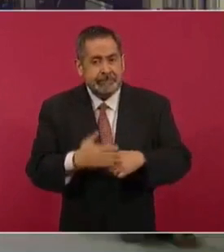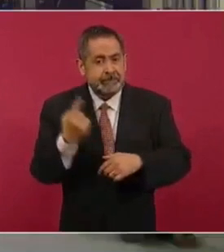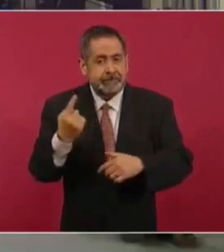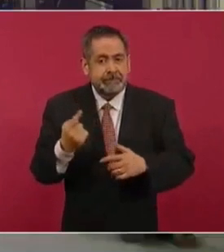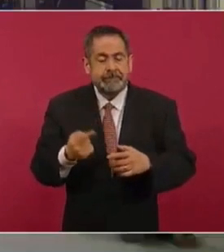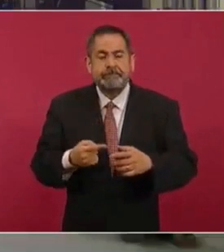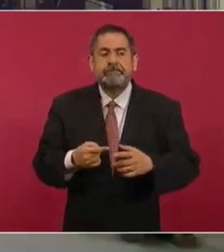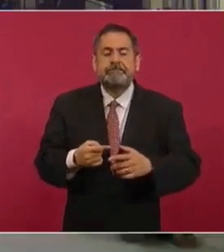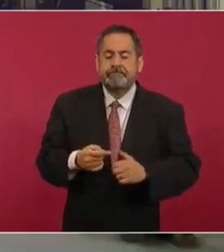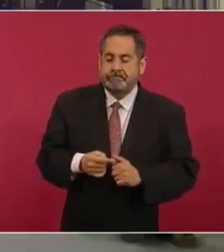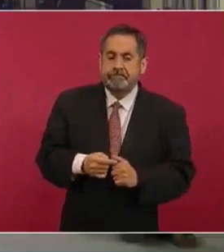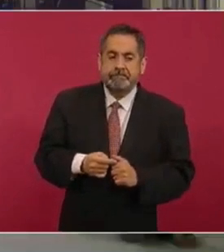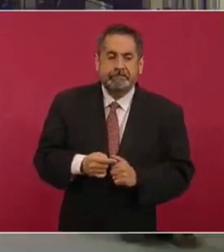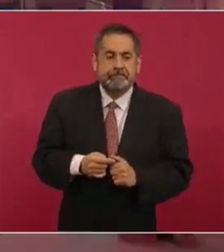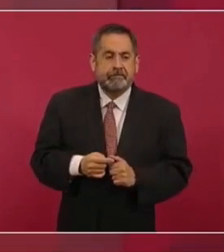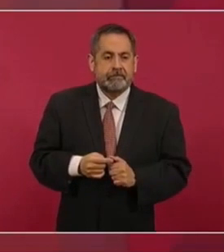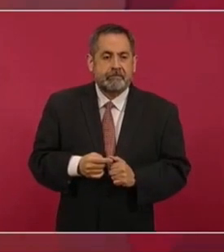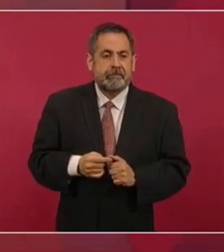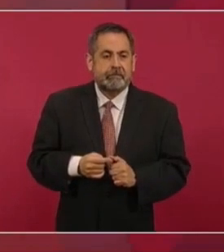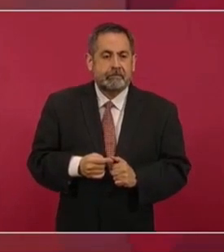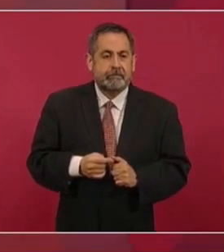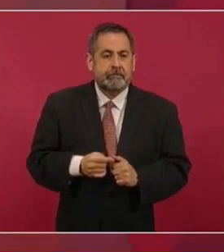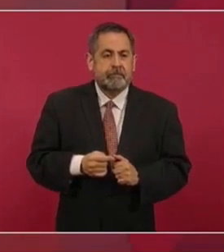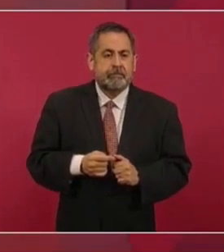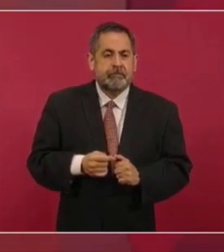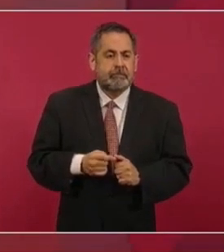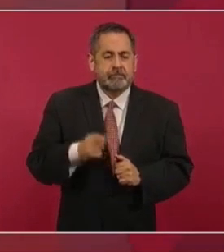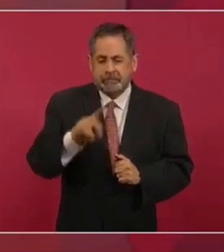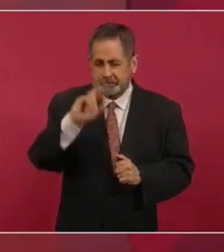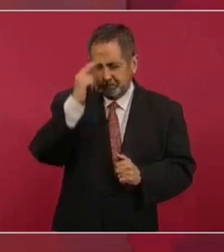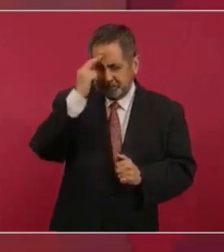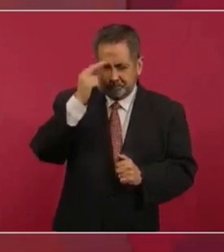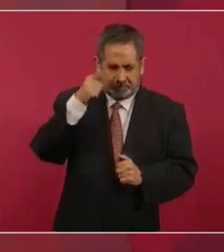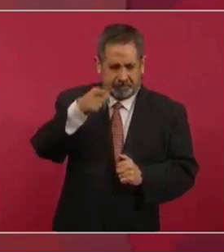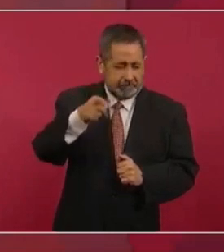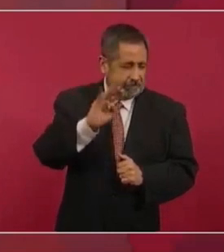no sé si se acuerdan,